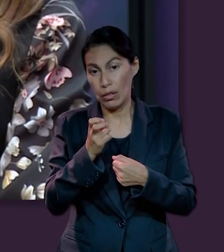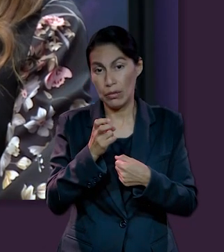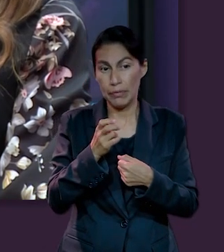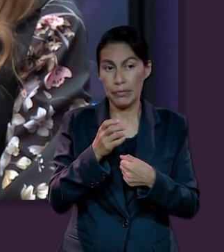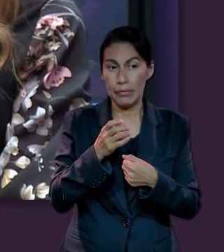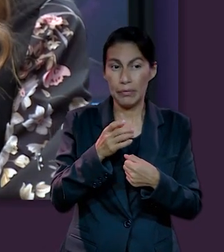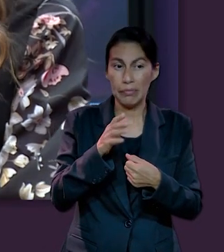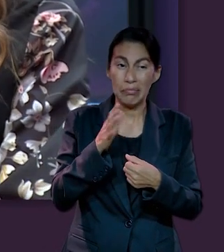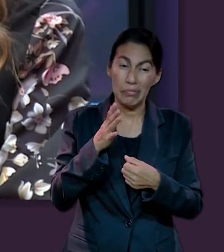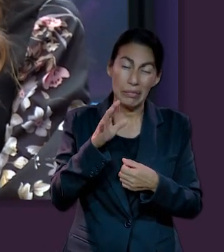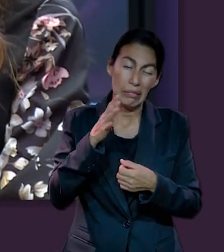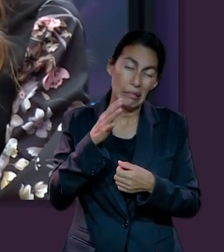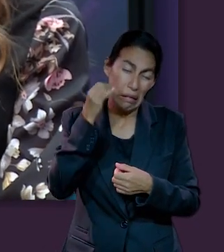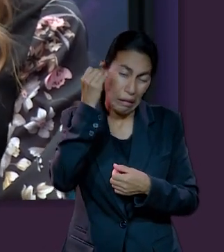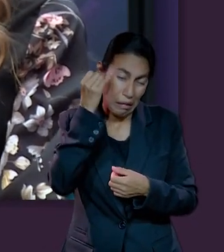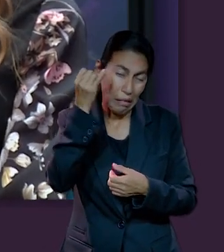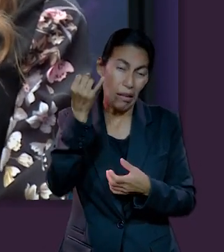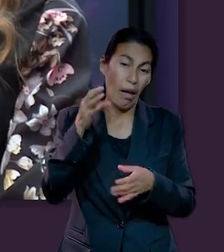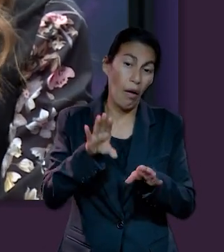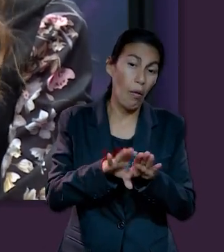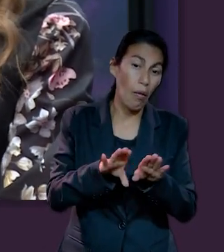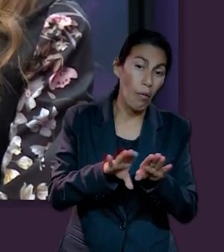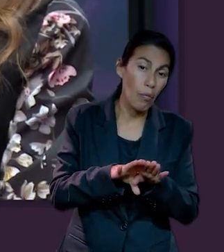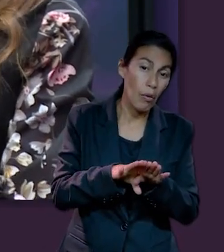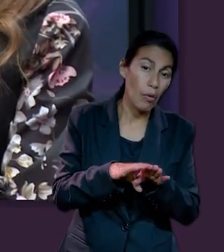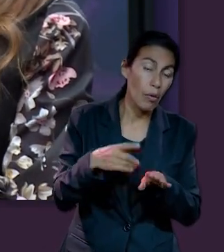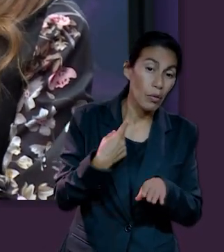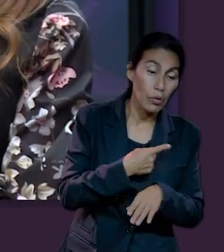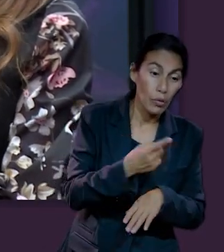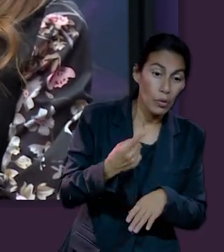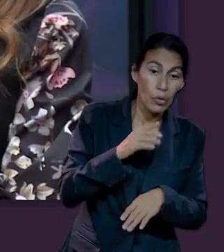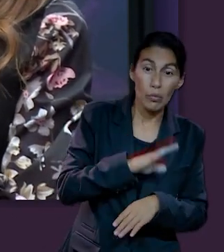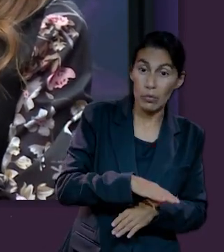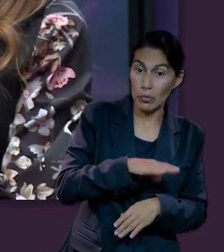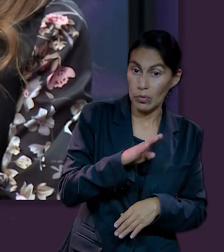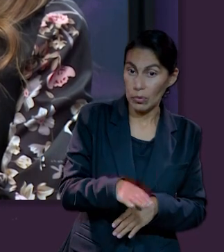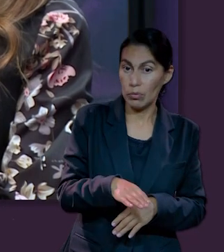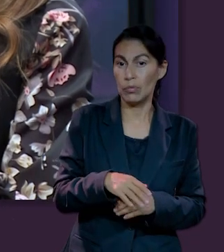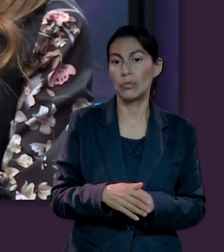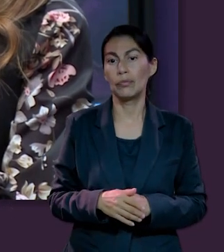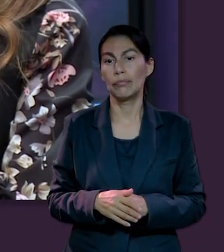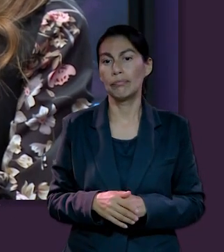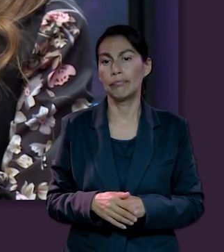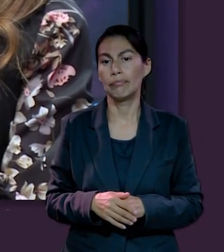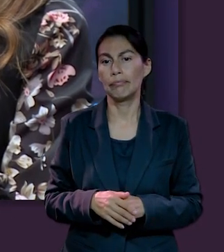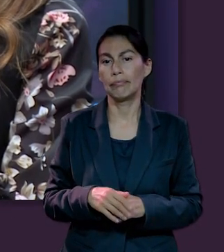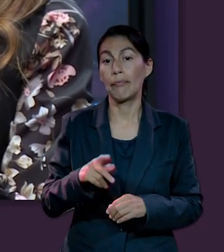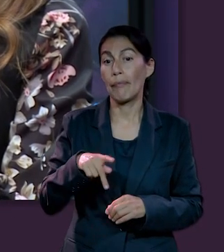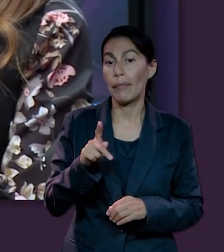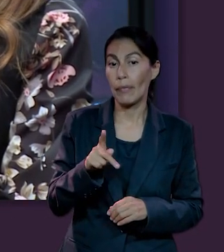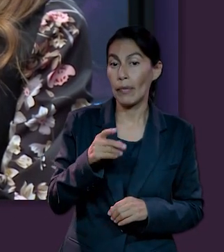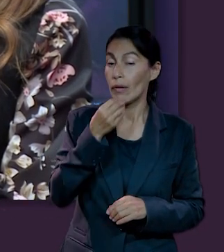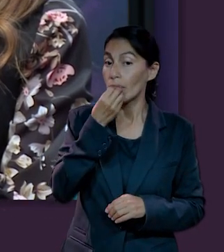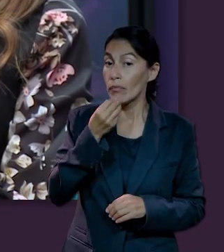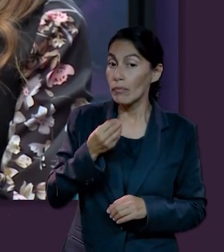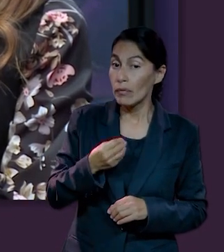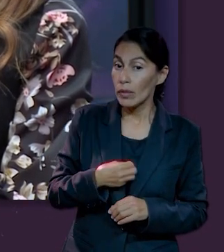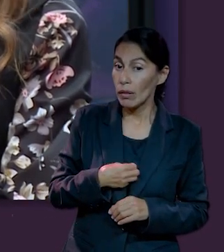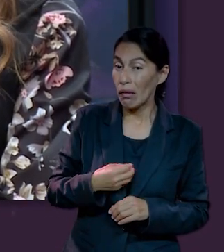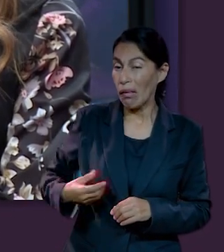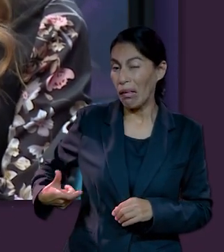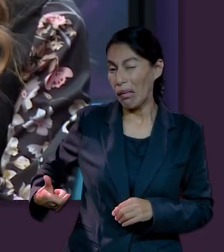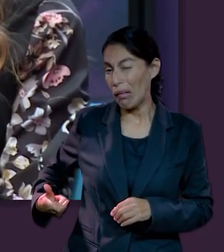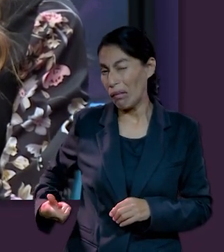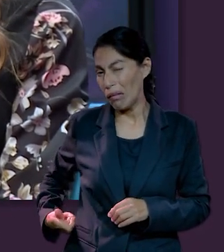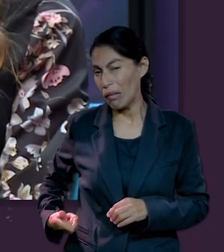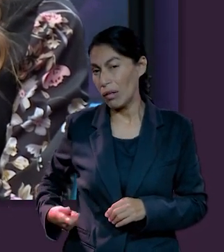un poco, tener una vaga idea de cómo sería estar muerto. Pero aún así, cuando estás